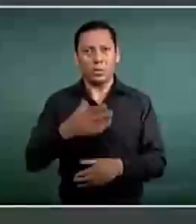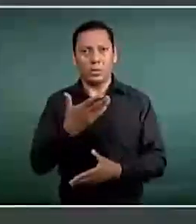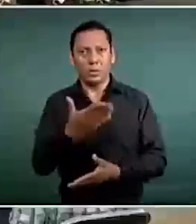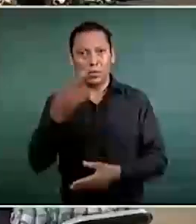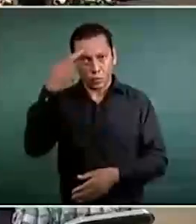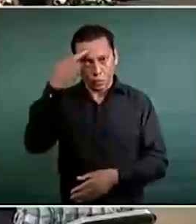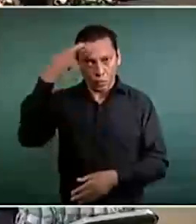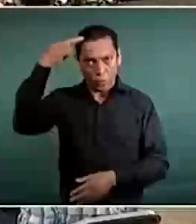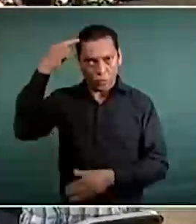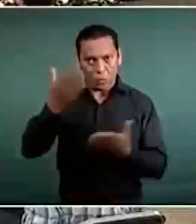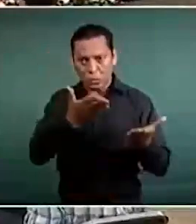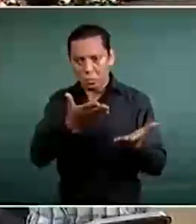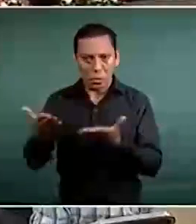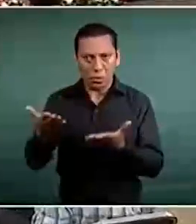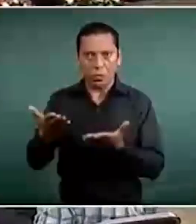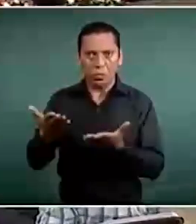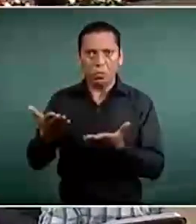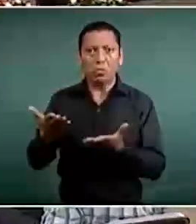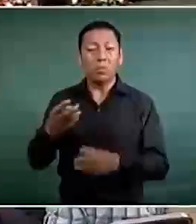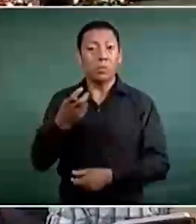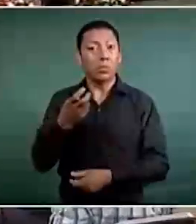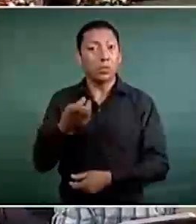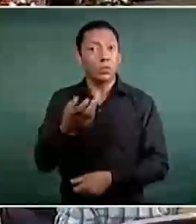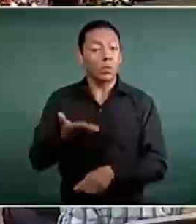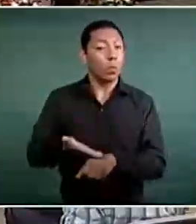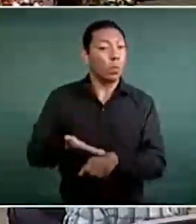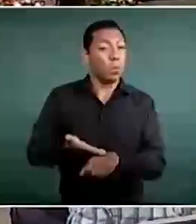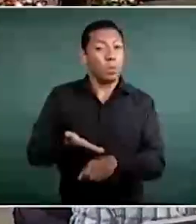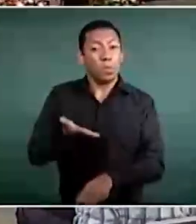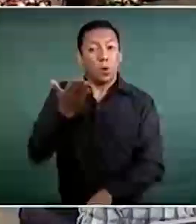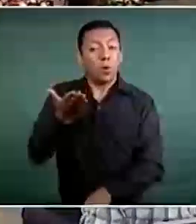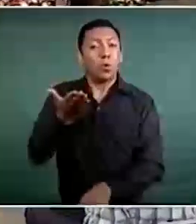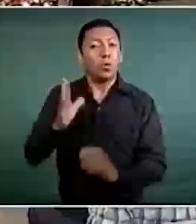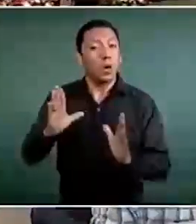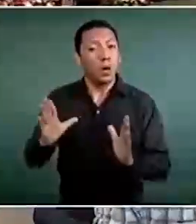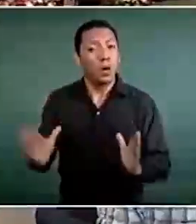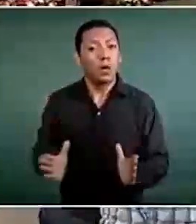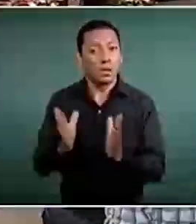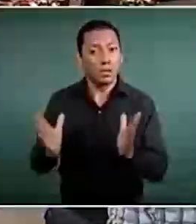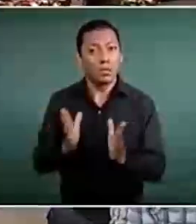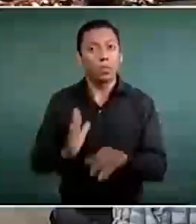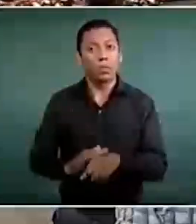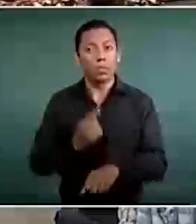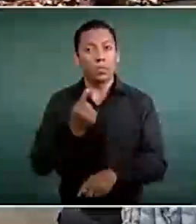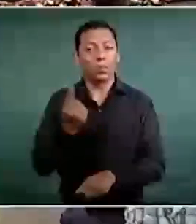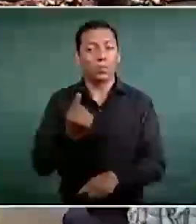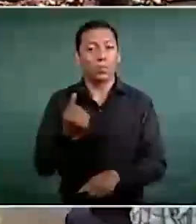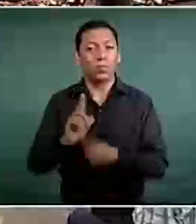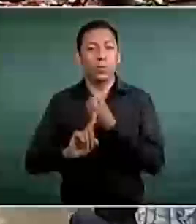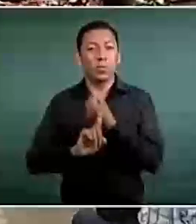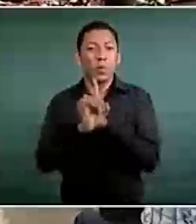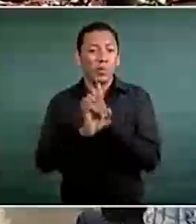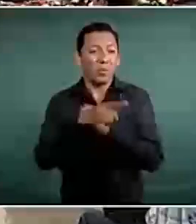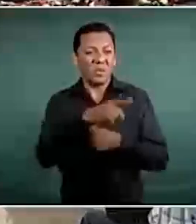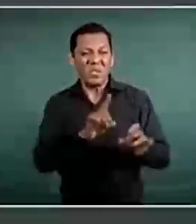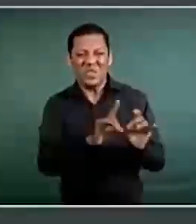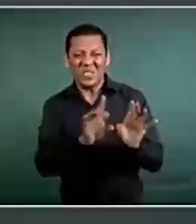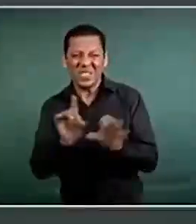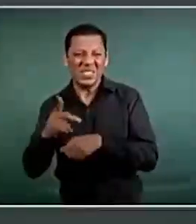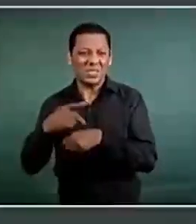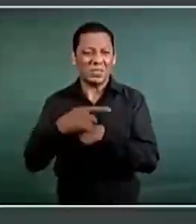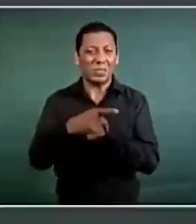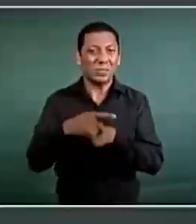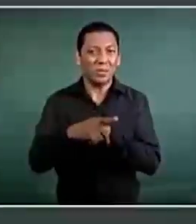gobernador. Y esto es muy alentador, porque el problema de la inseguridad no se puede